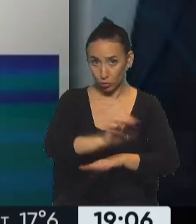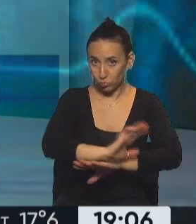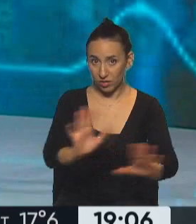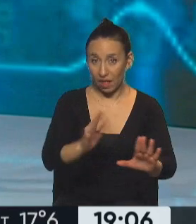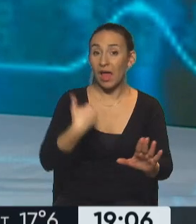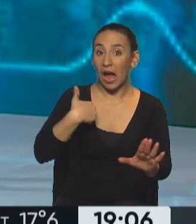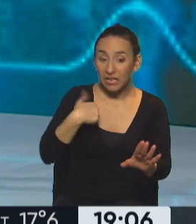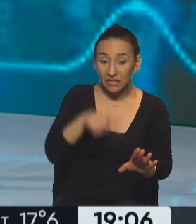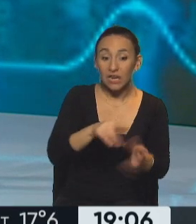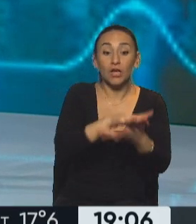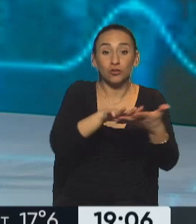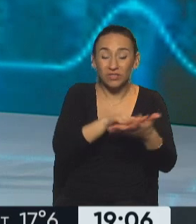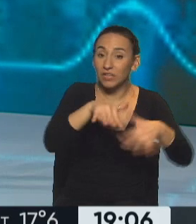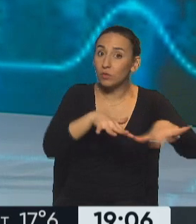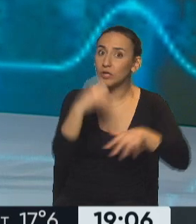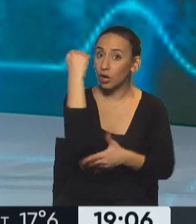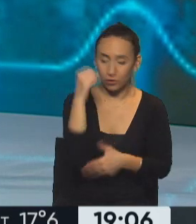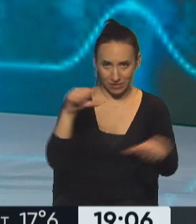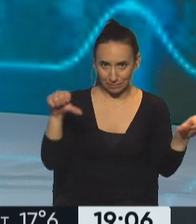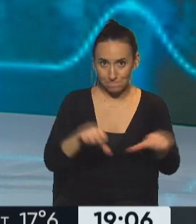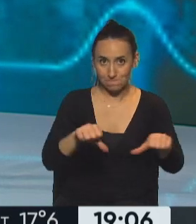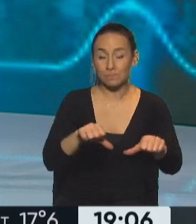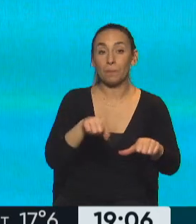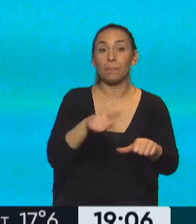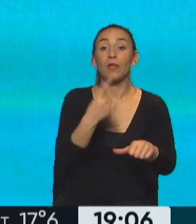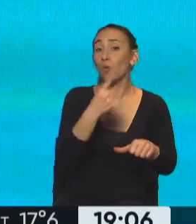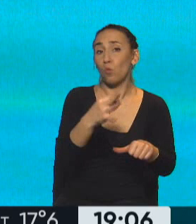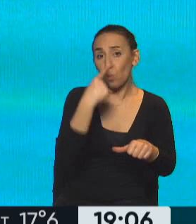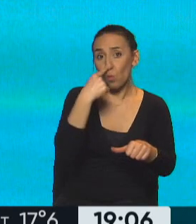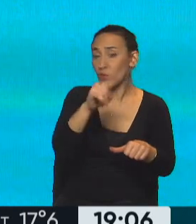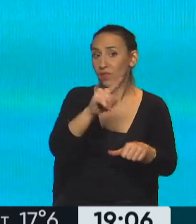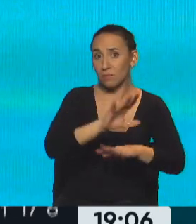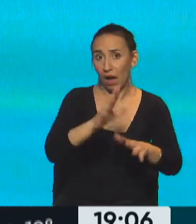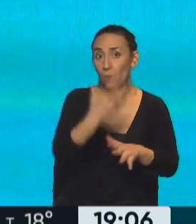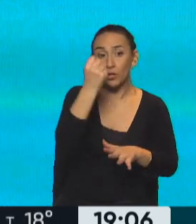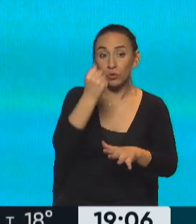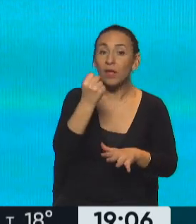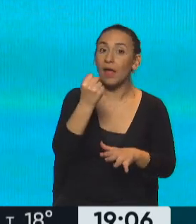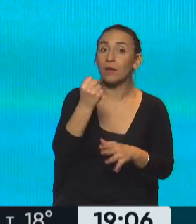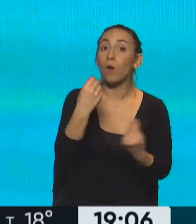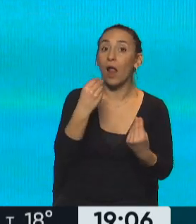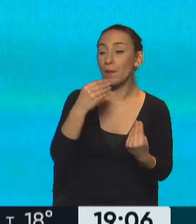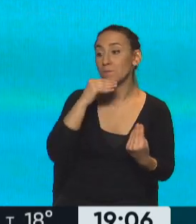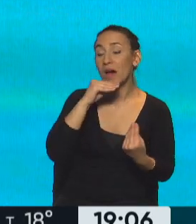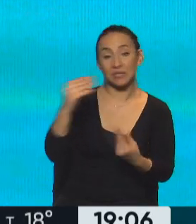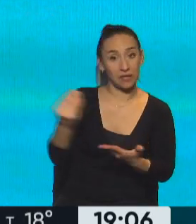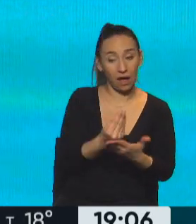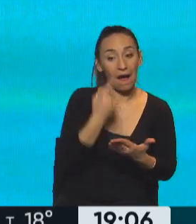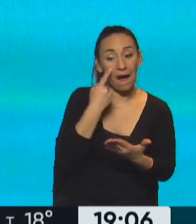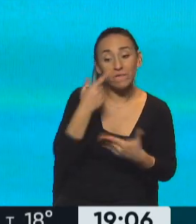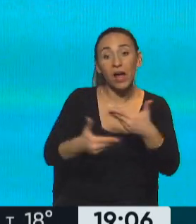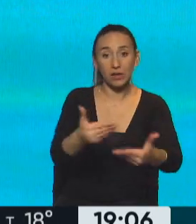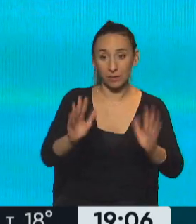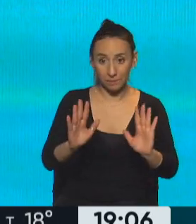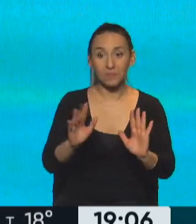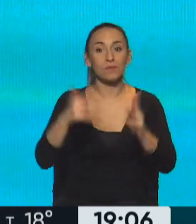para remontar esta crisis económica que está viviendo. Bueno, es un calificativo que a Massa para los agentes internacionales